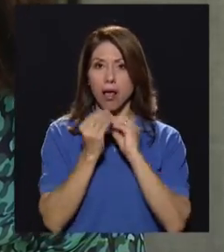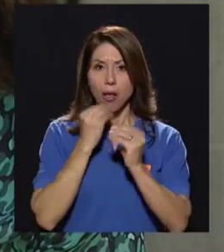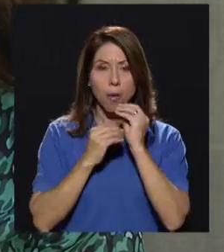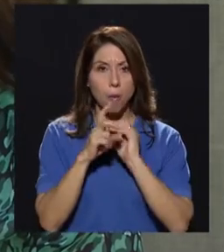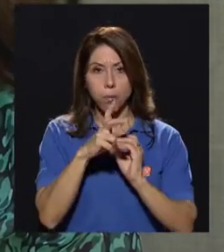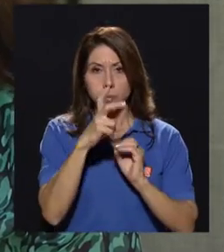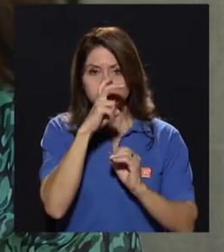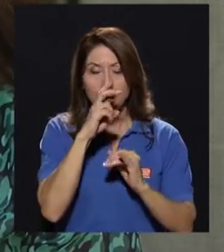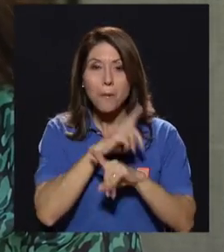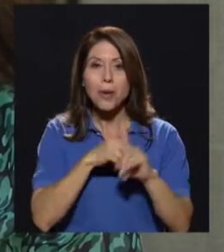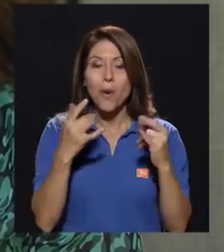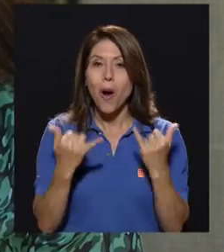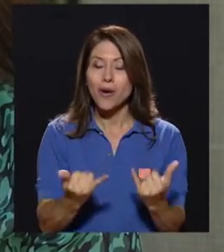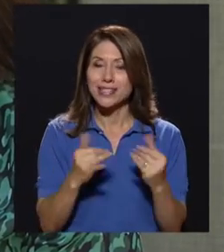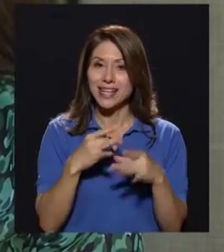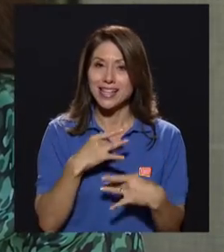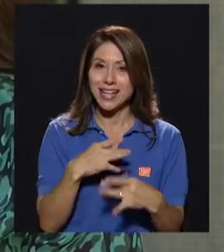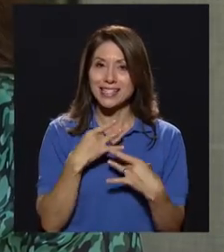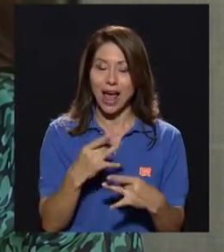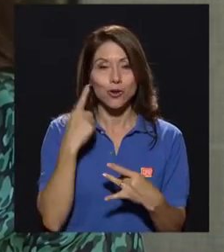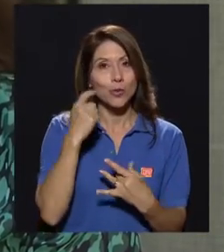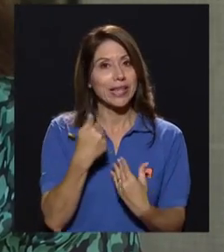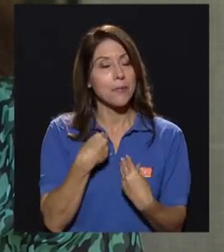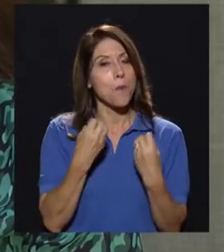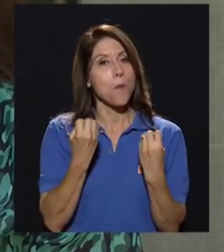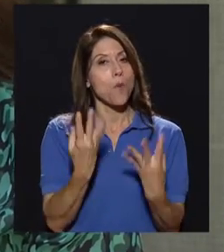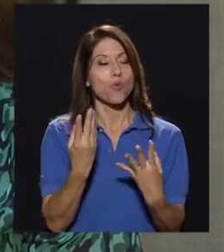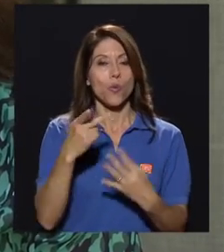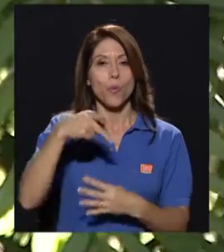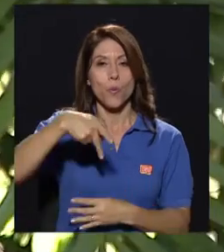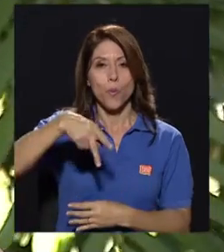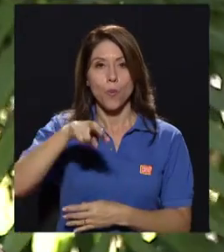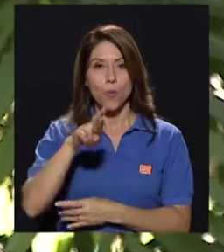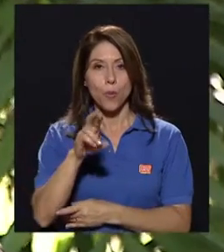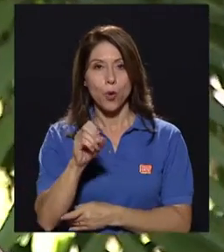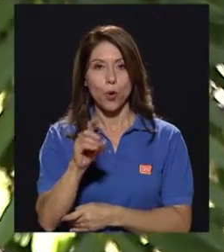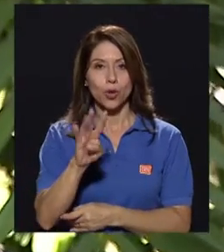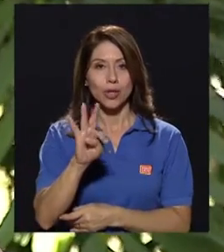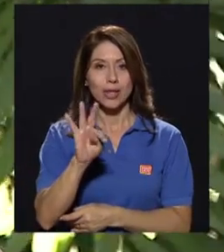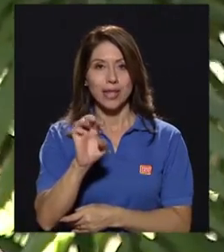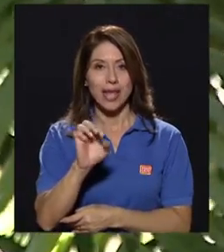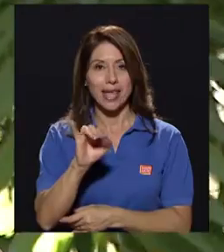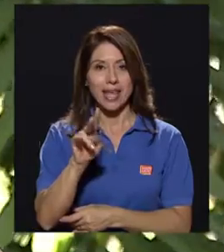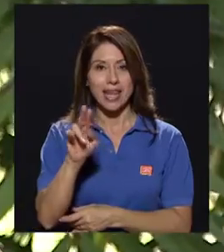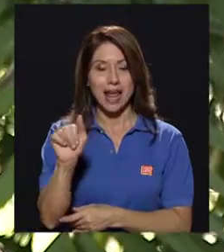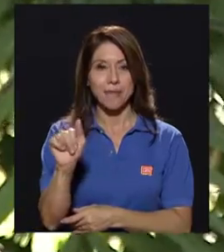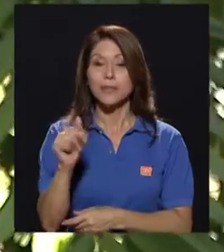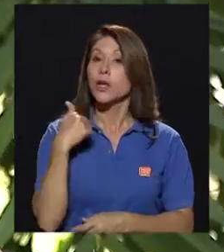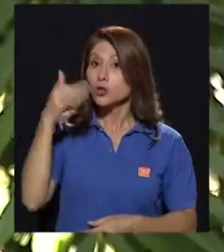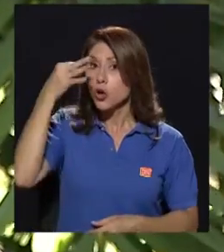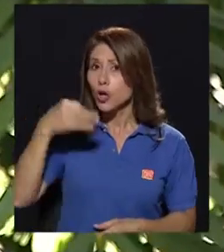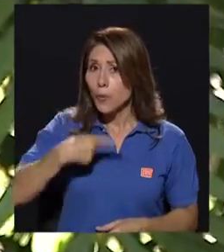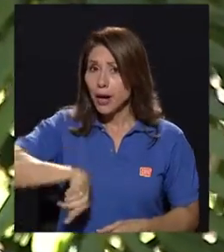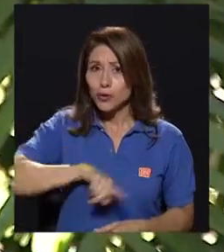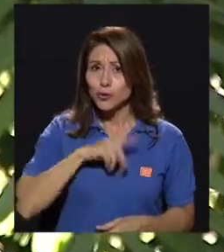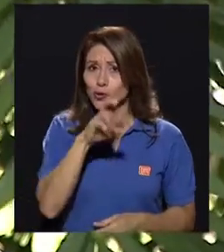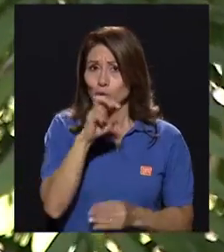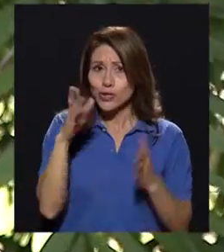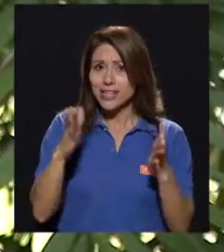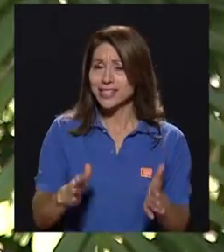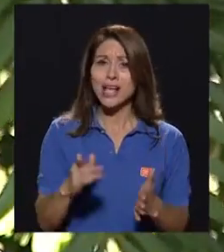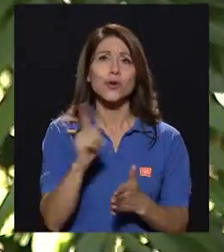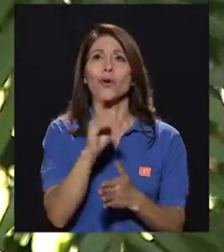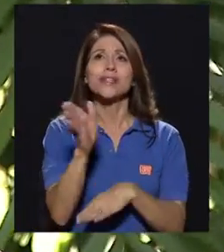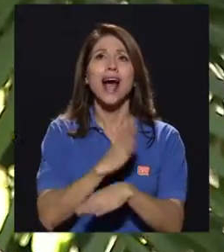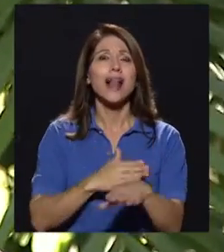ahora están interesados en esta fuente importante de proteína. Yo creo que para nosotros los costarricenses no es tan común, ¿verdad? No es